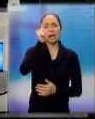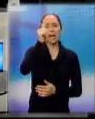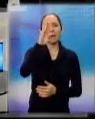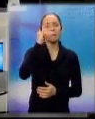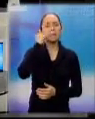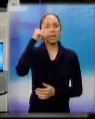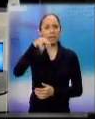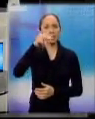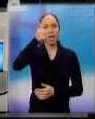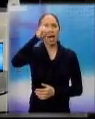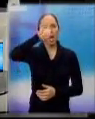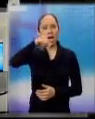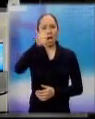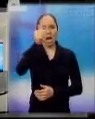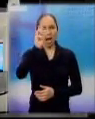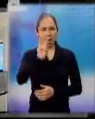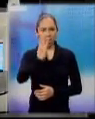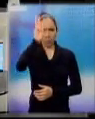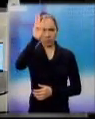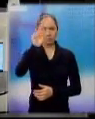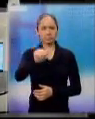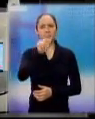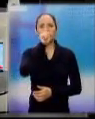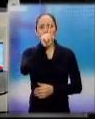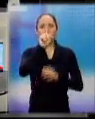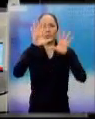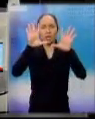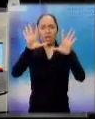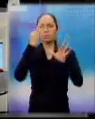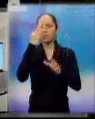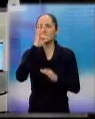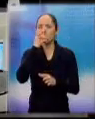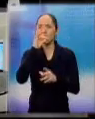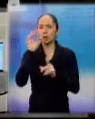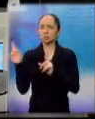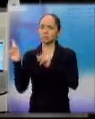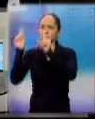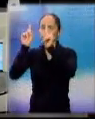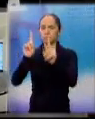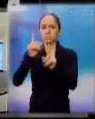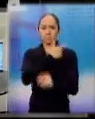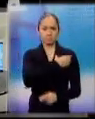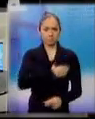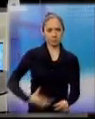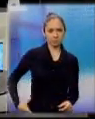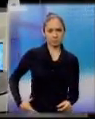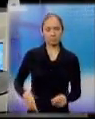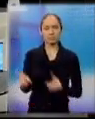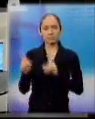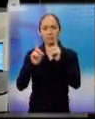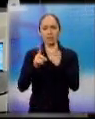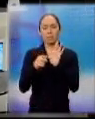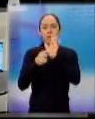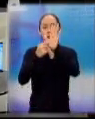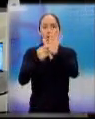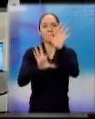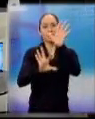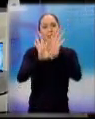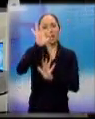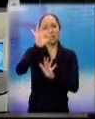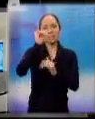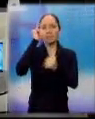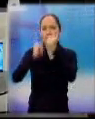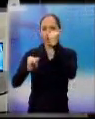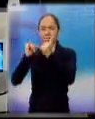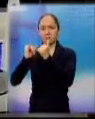Jau y se tuvo la participación de otras 110 candidatas. El jurado dio a conocer las primeras 13 finalistas y de